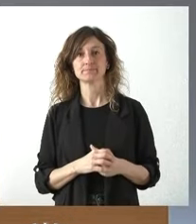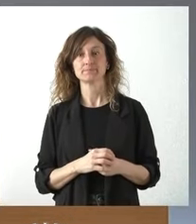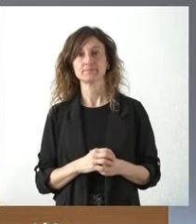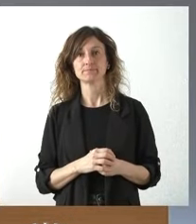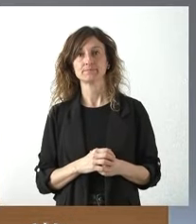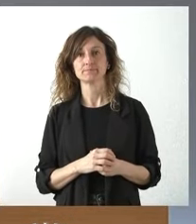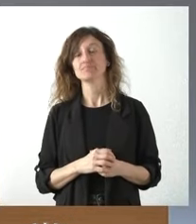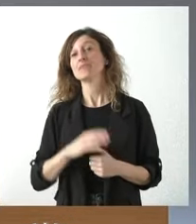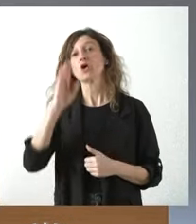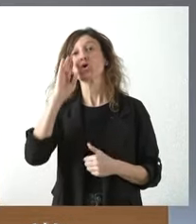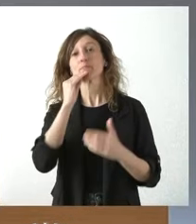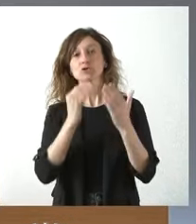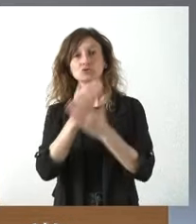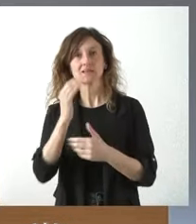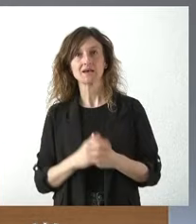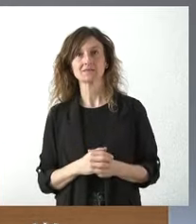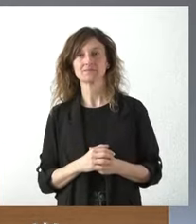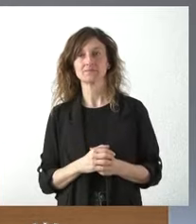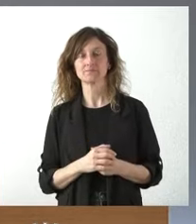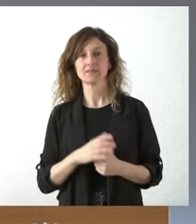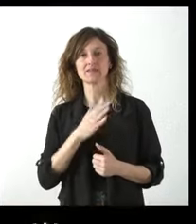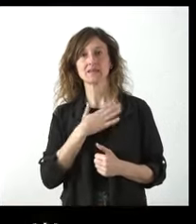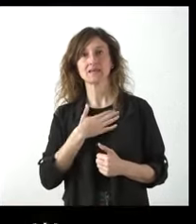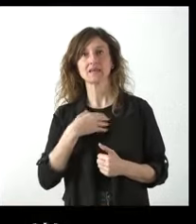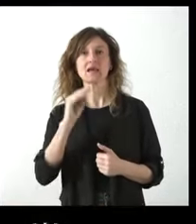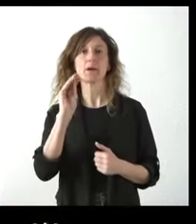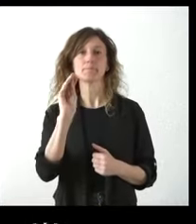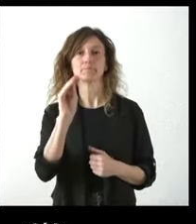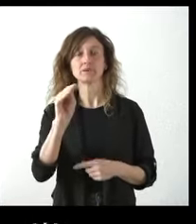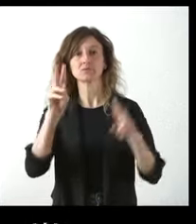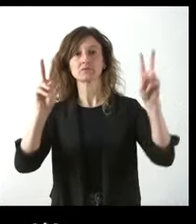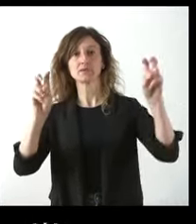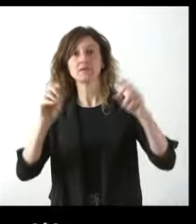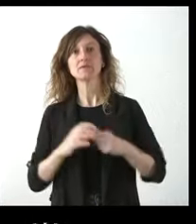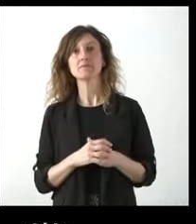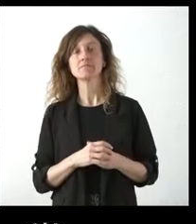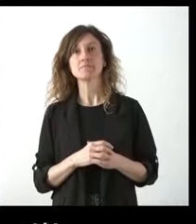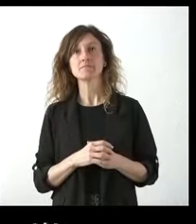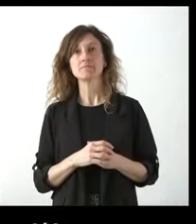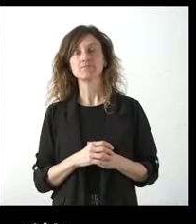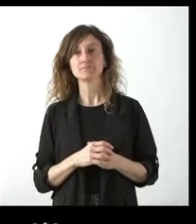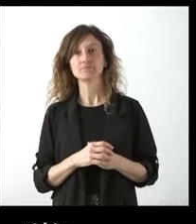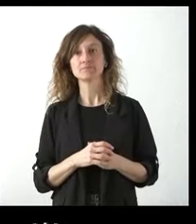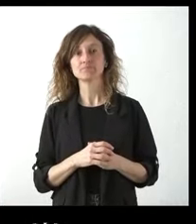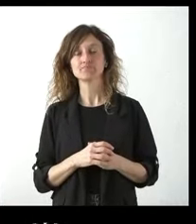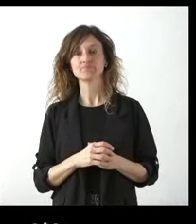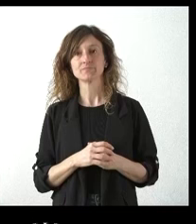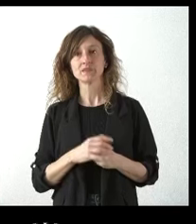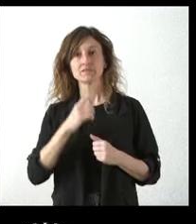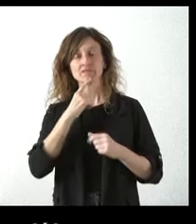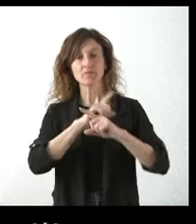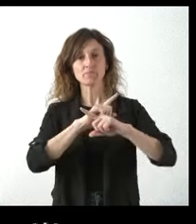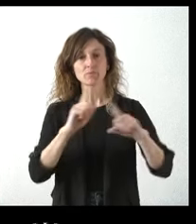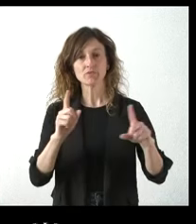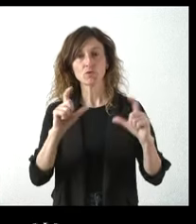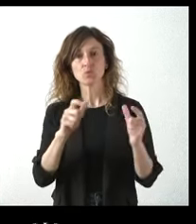Hola, buenos días. Sí, buenos días. Quería preguntarle en primer lugar por la anulación de la prohibición de la Junta